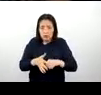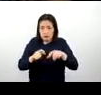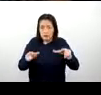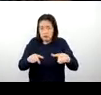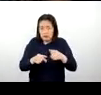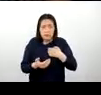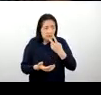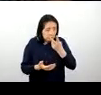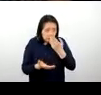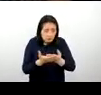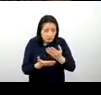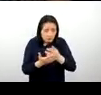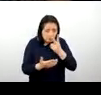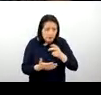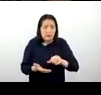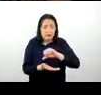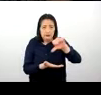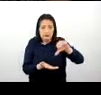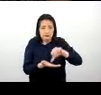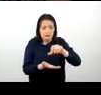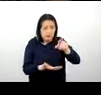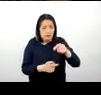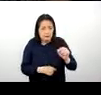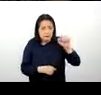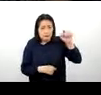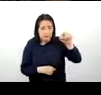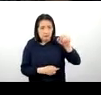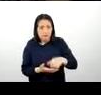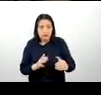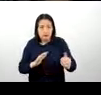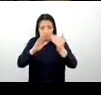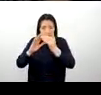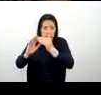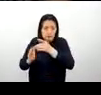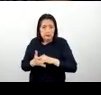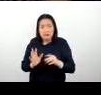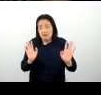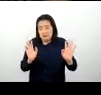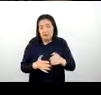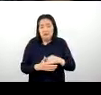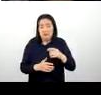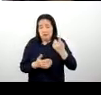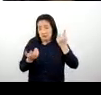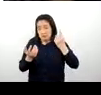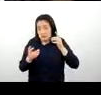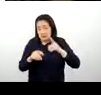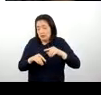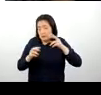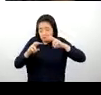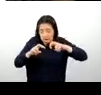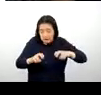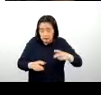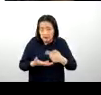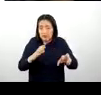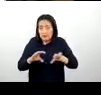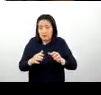evidenciar la plaza que está acá en la parte superior, las viviendas y según los estudios que se va desarrollando en